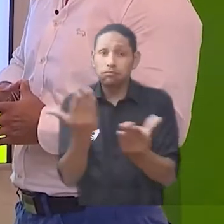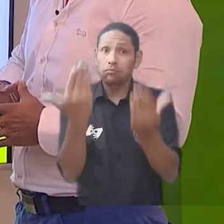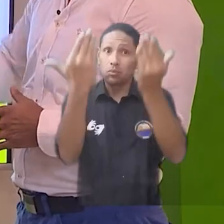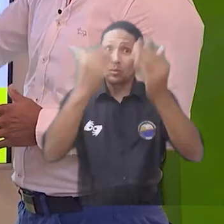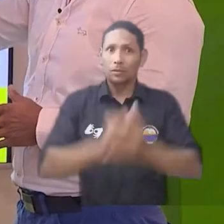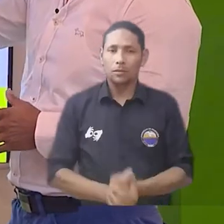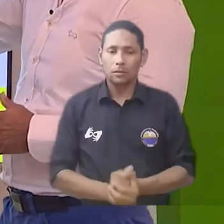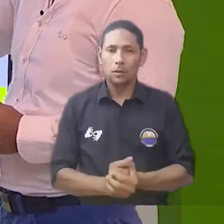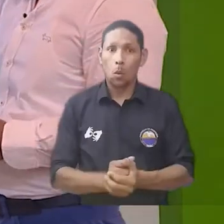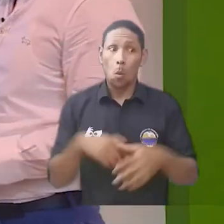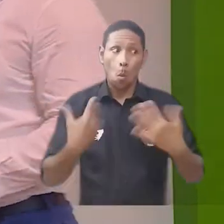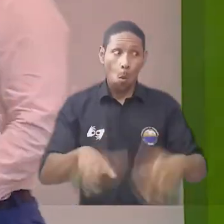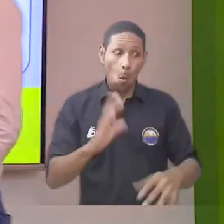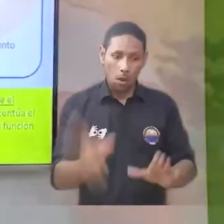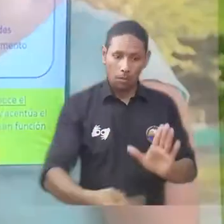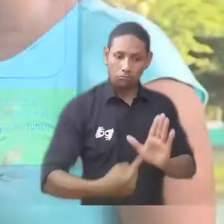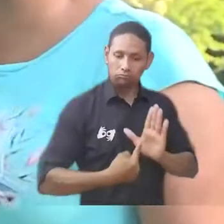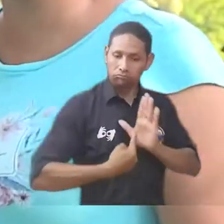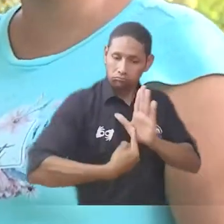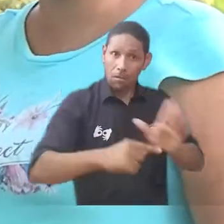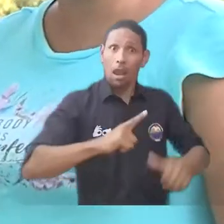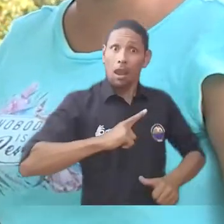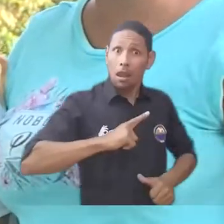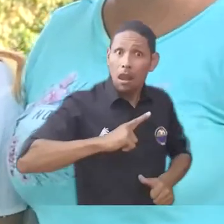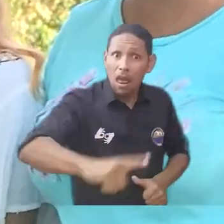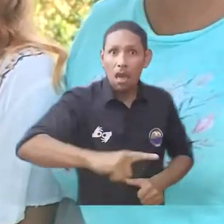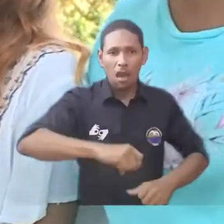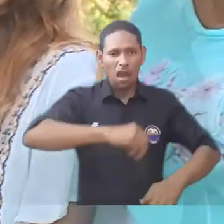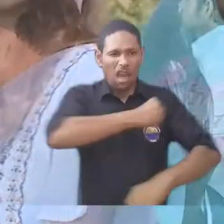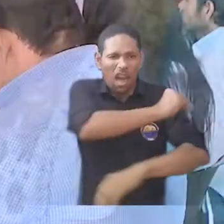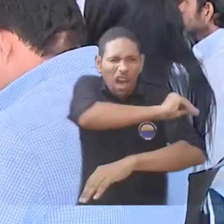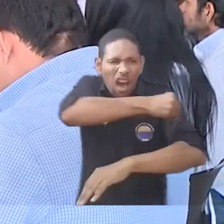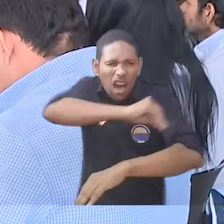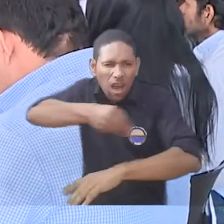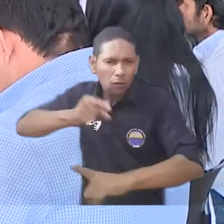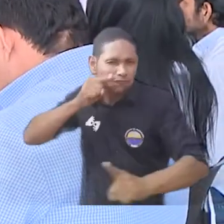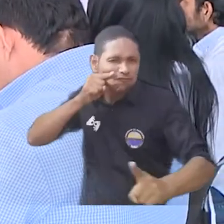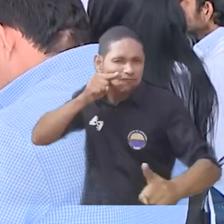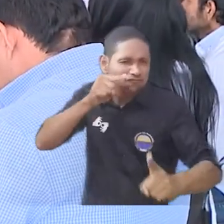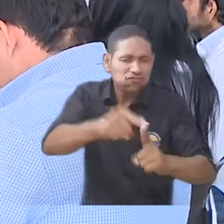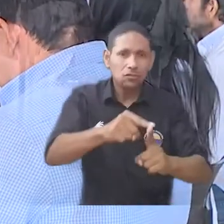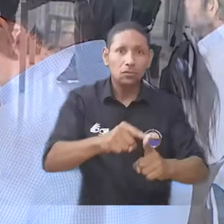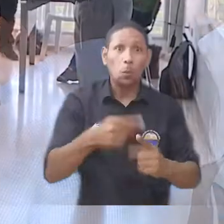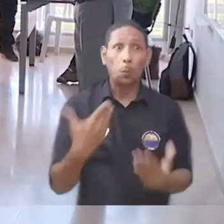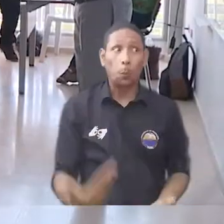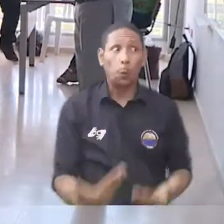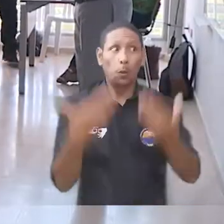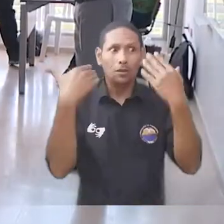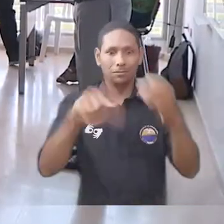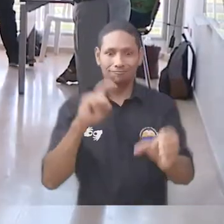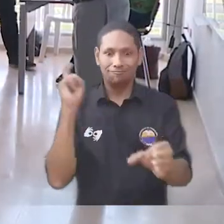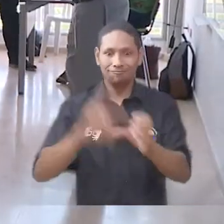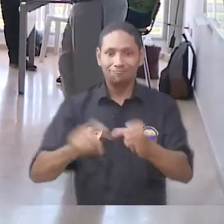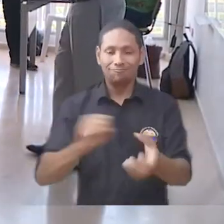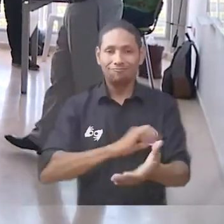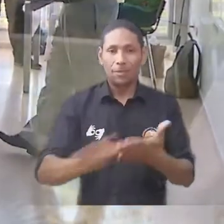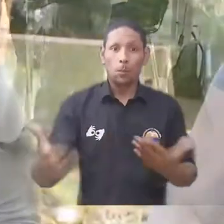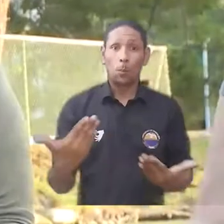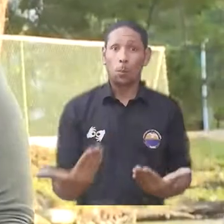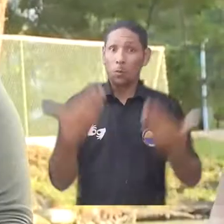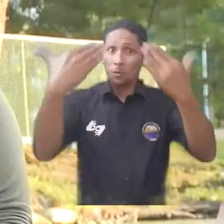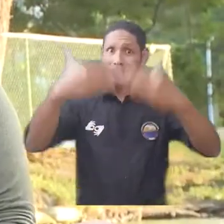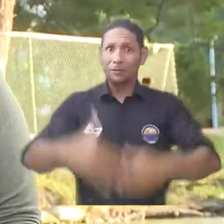Como un ejemplo de liderazgo y gestión institucional, así definieron los profesores de la universidad el logro de la